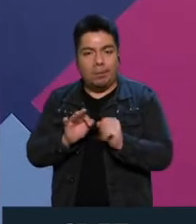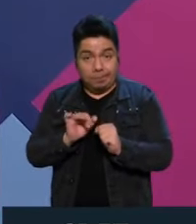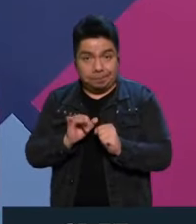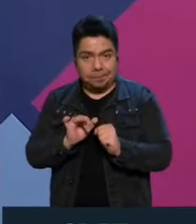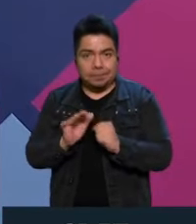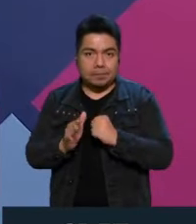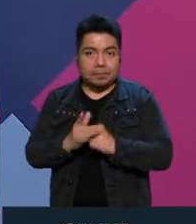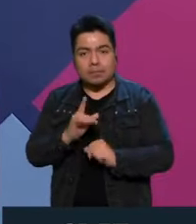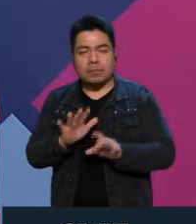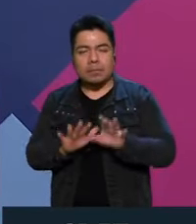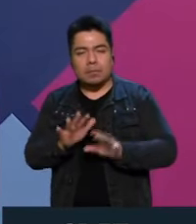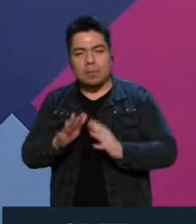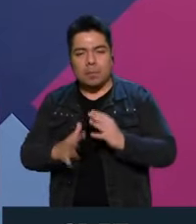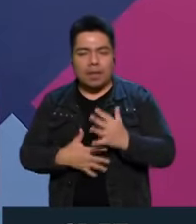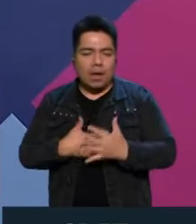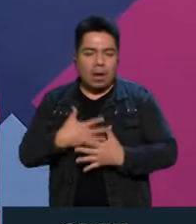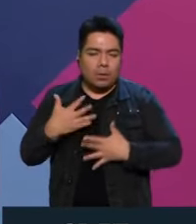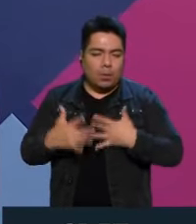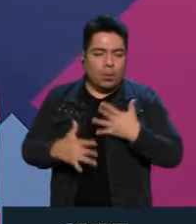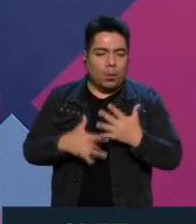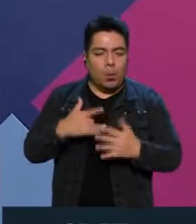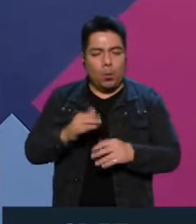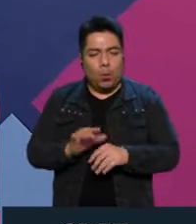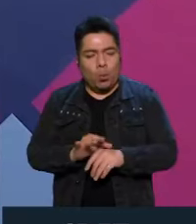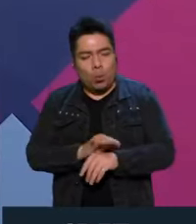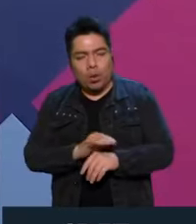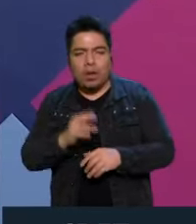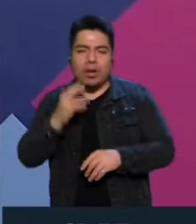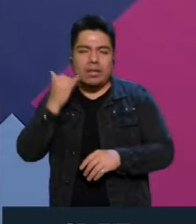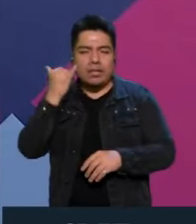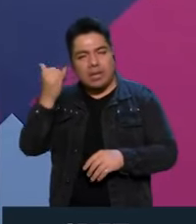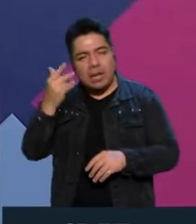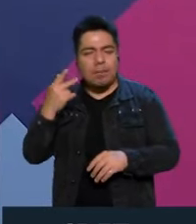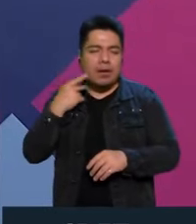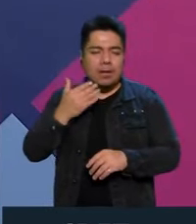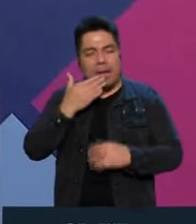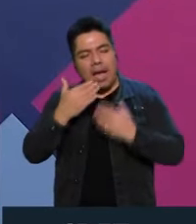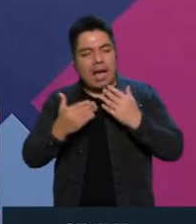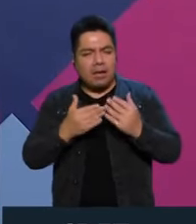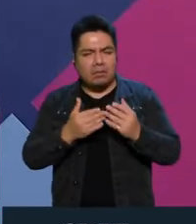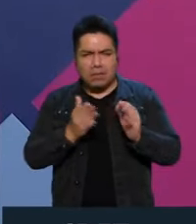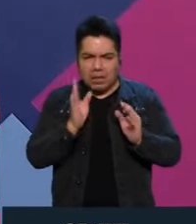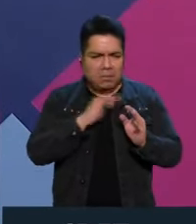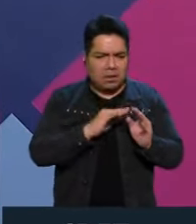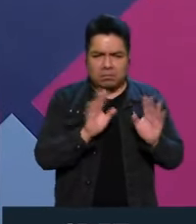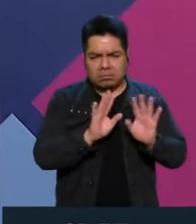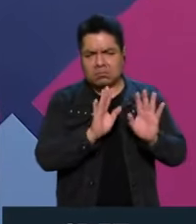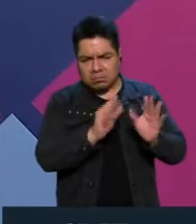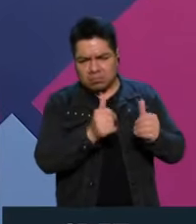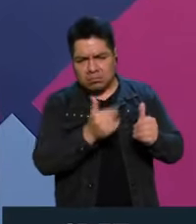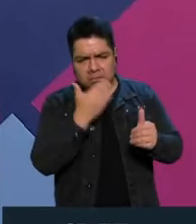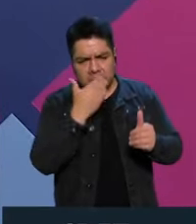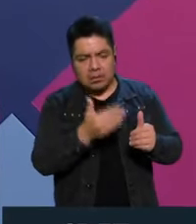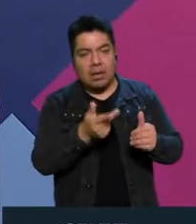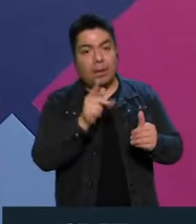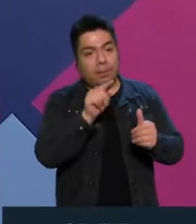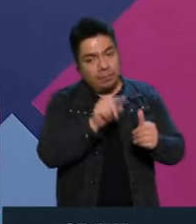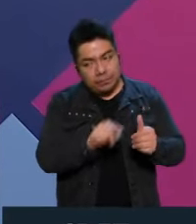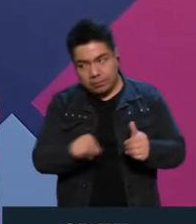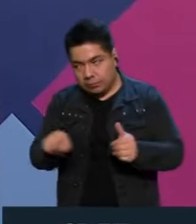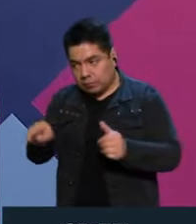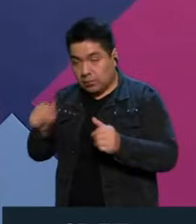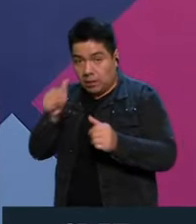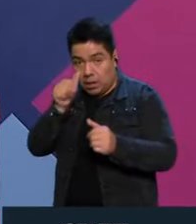nos emocionamos con las ideas políticas y todo, que no está mal. El chiste es ponerle una